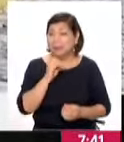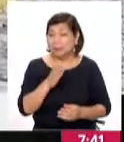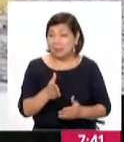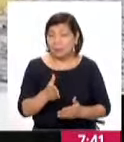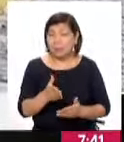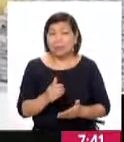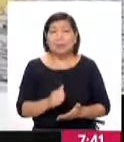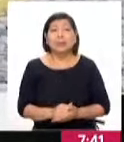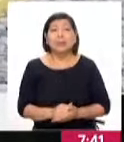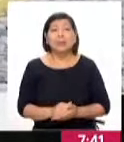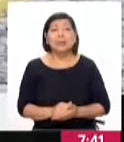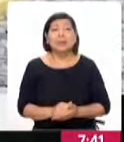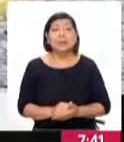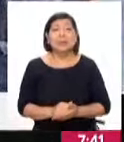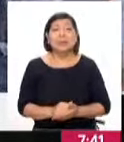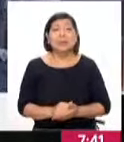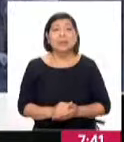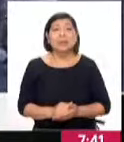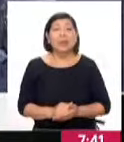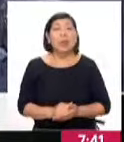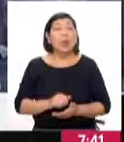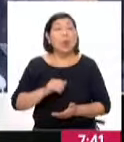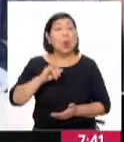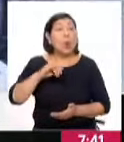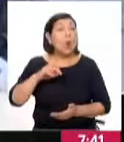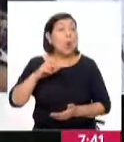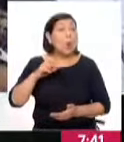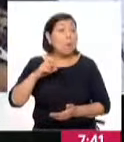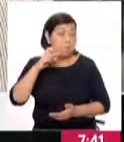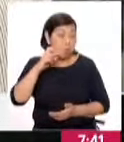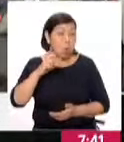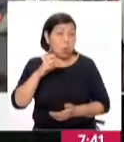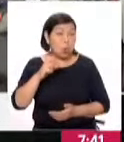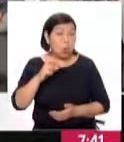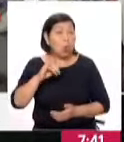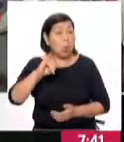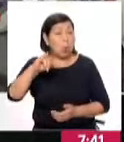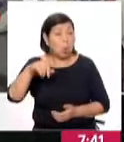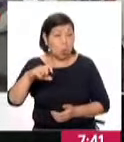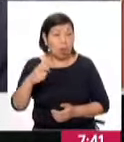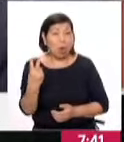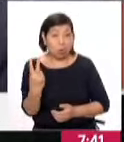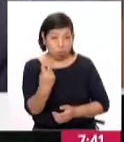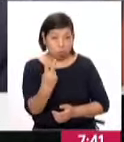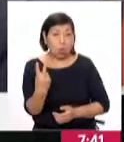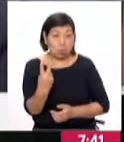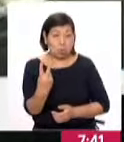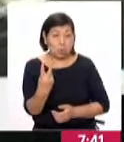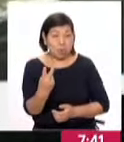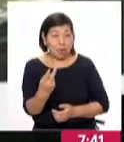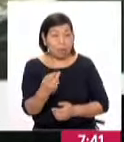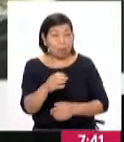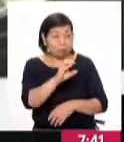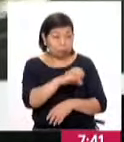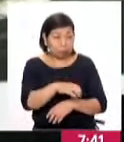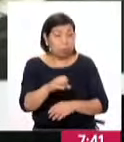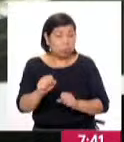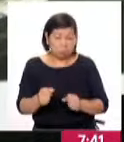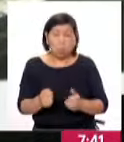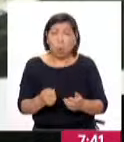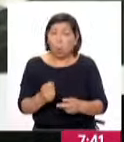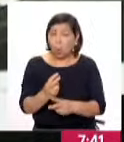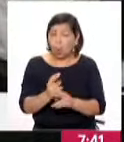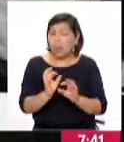las ciudades de Puno y Juliaca van a ser atendidos en forma total. Y la